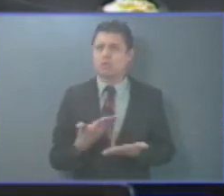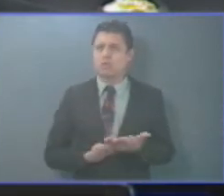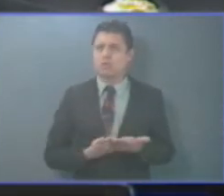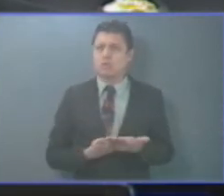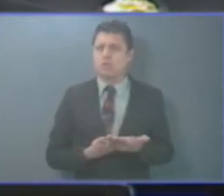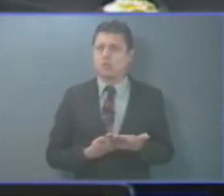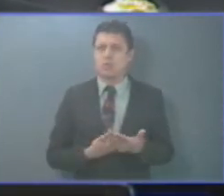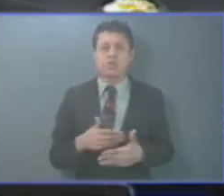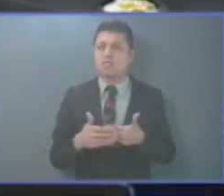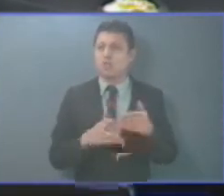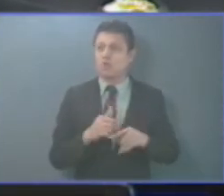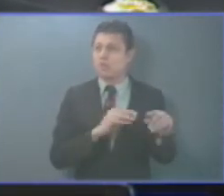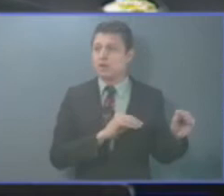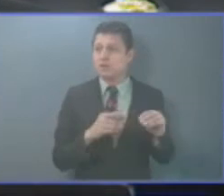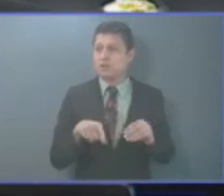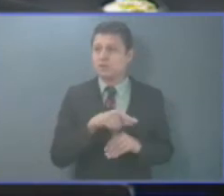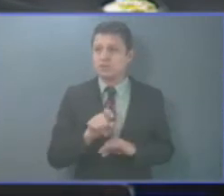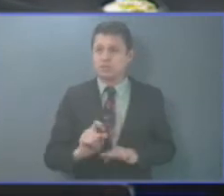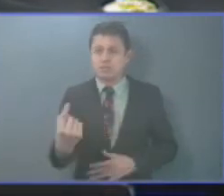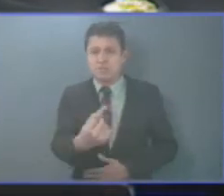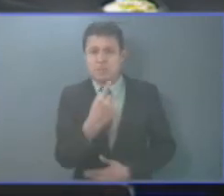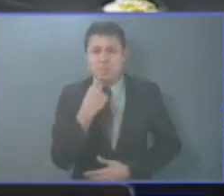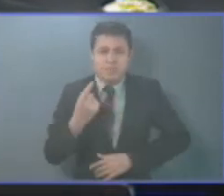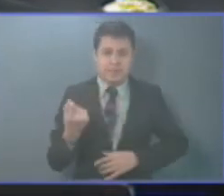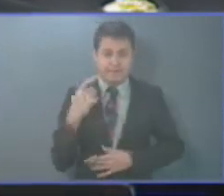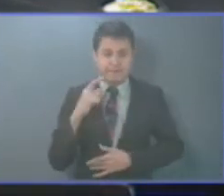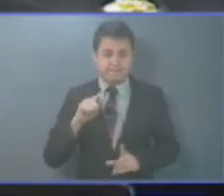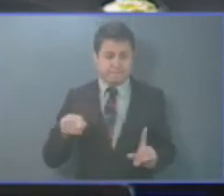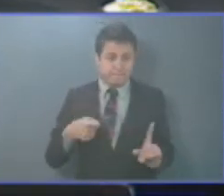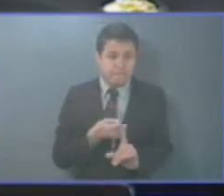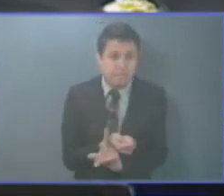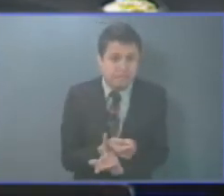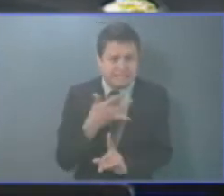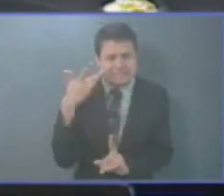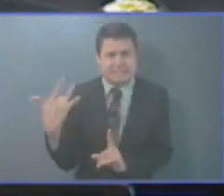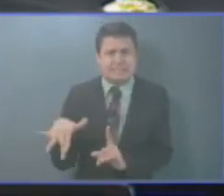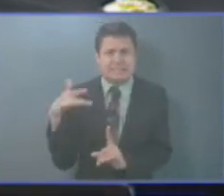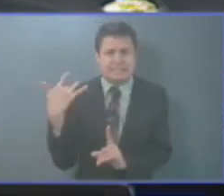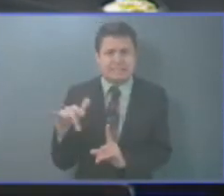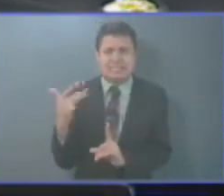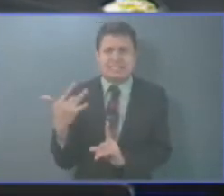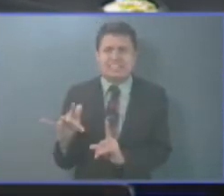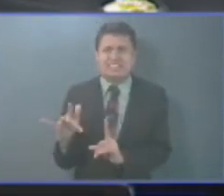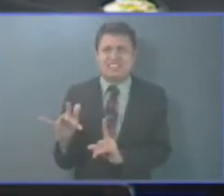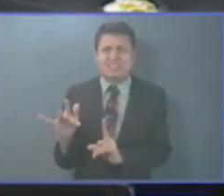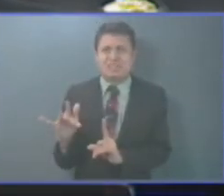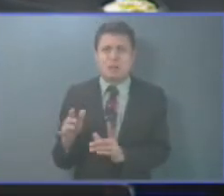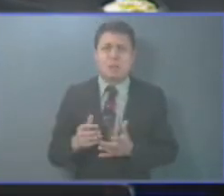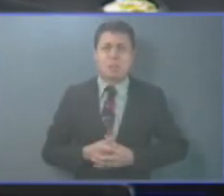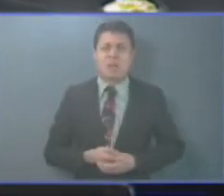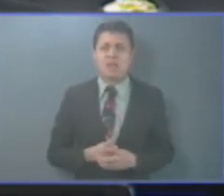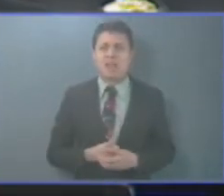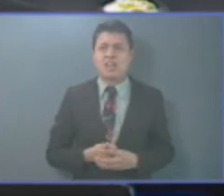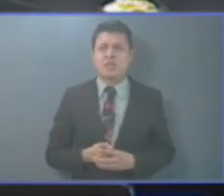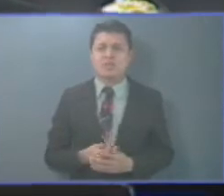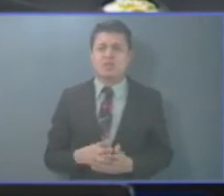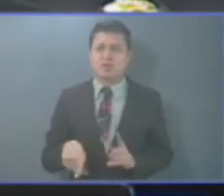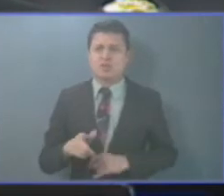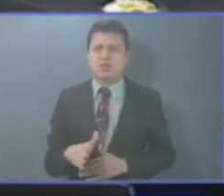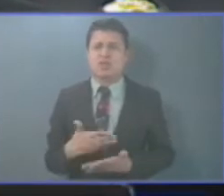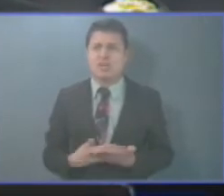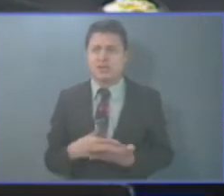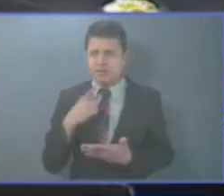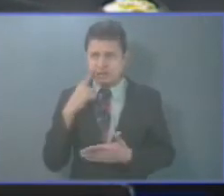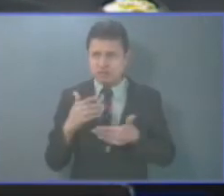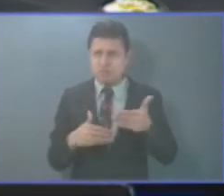hace no mucho tiempo, los asesinaban. La historia es rica en malos ejemplos y